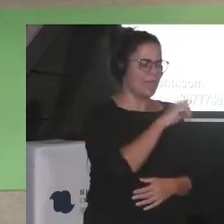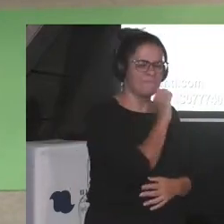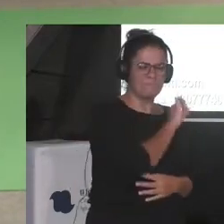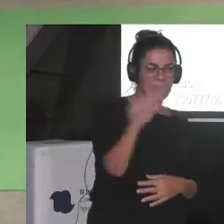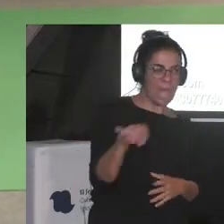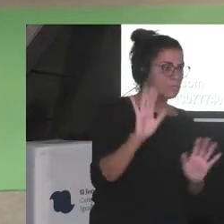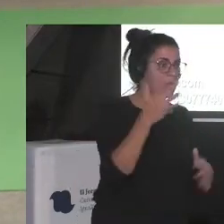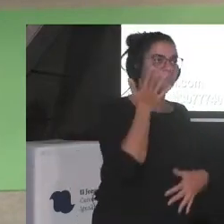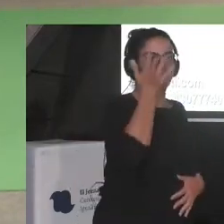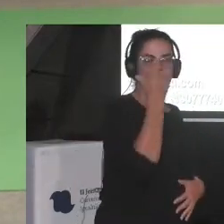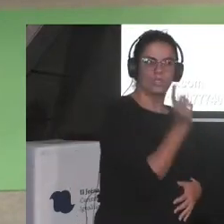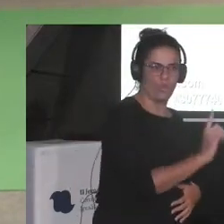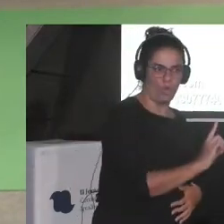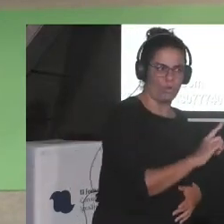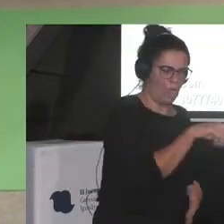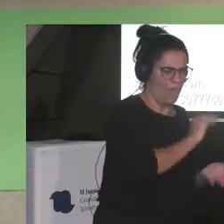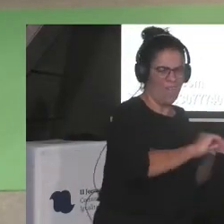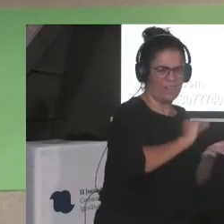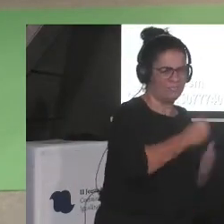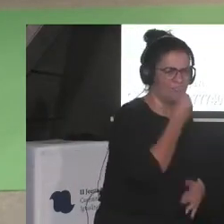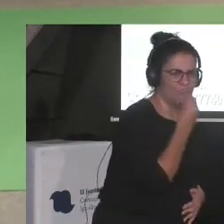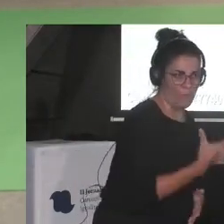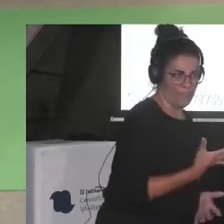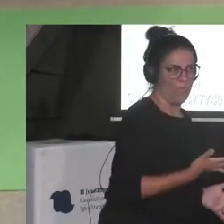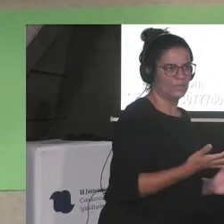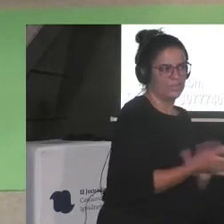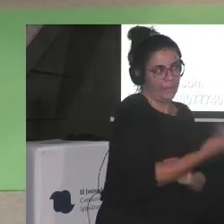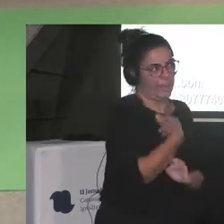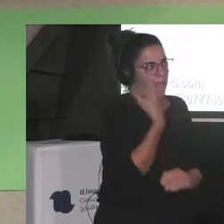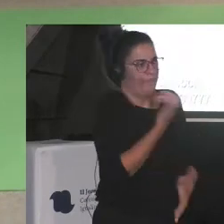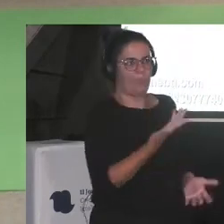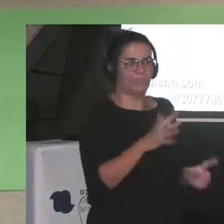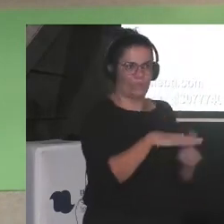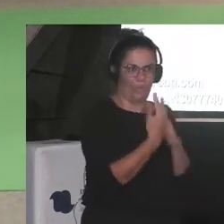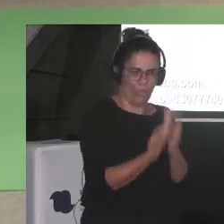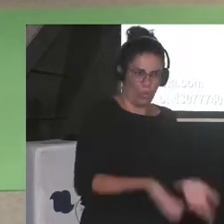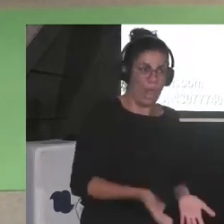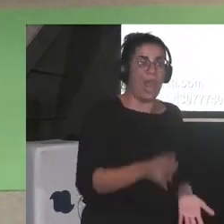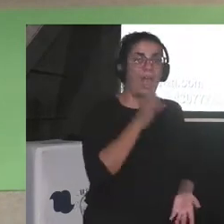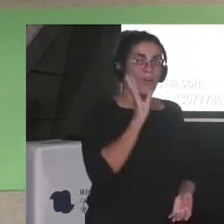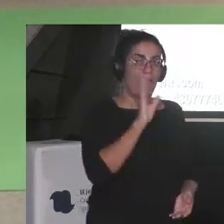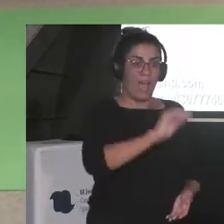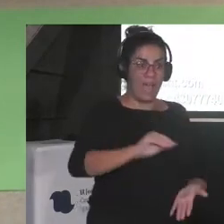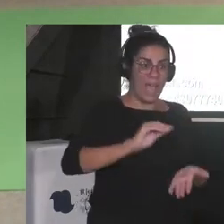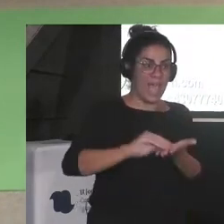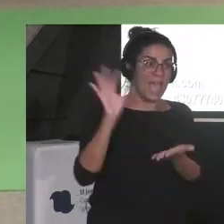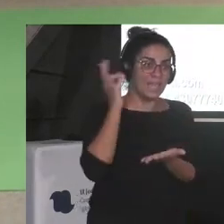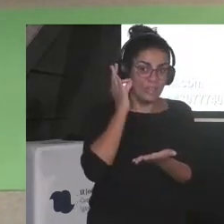vemos cuál era el nivel ¿no? ahora estamos rescatando a esas escritoras en efecto ¿no?